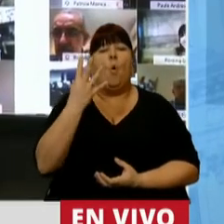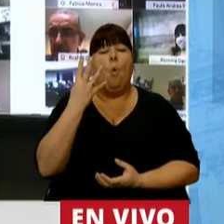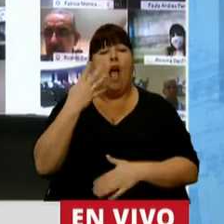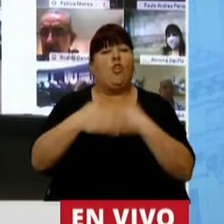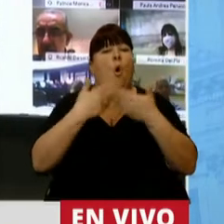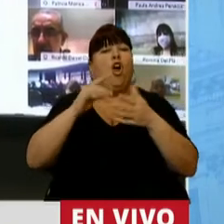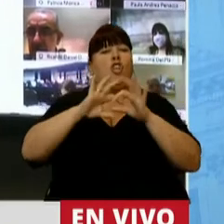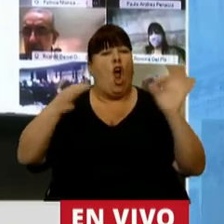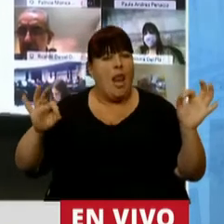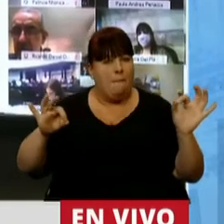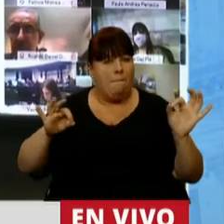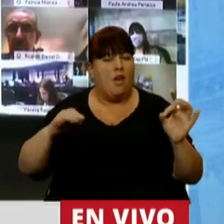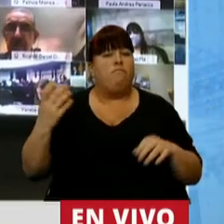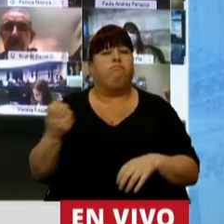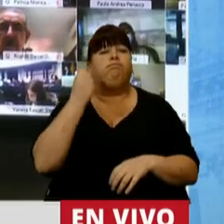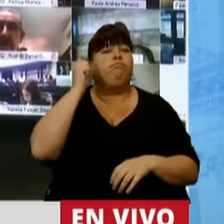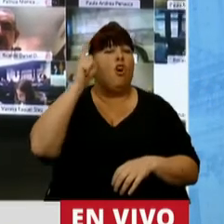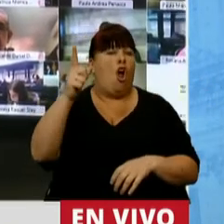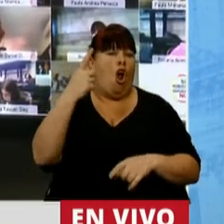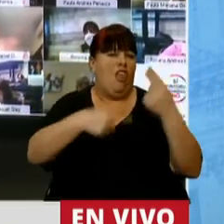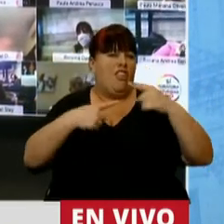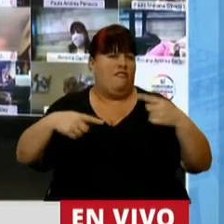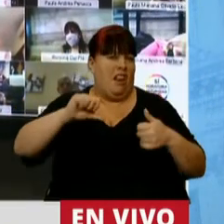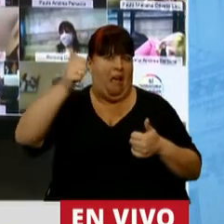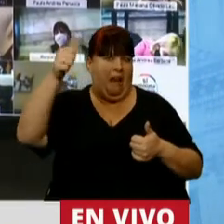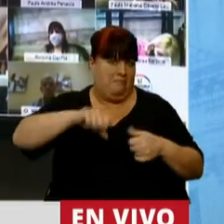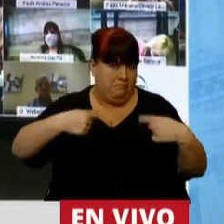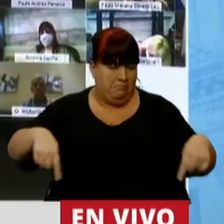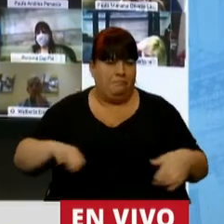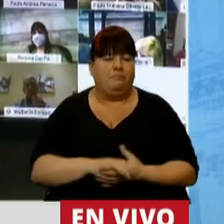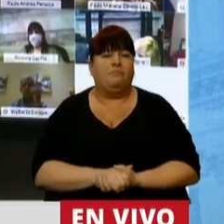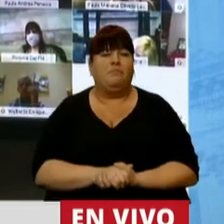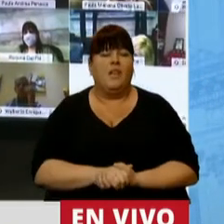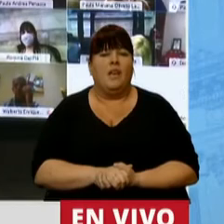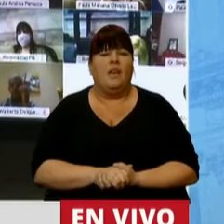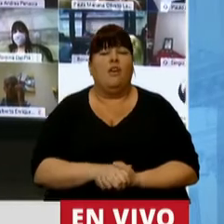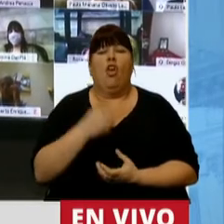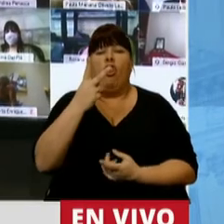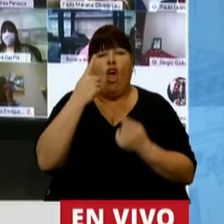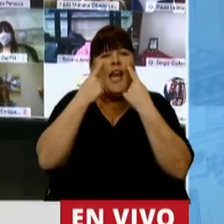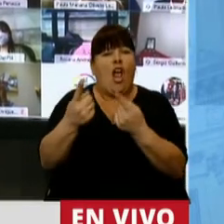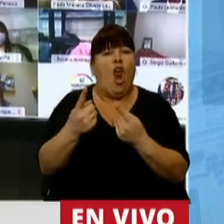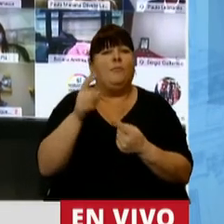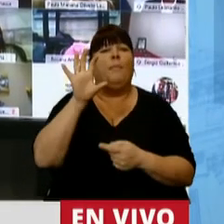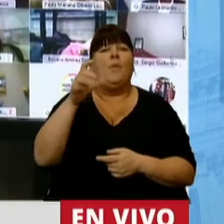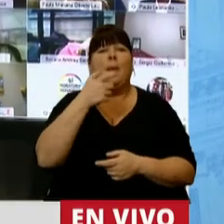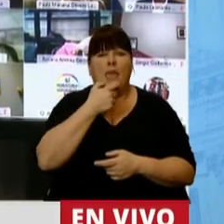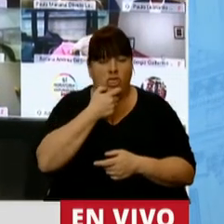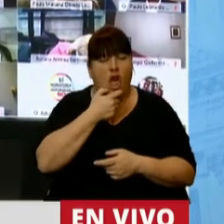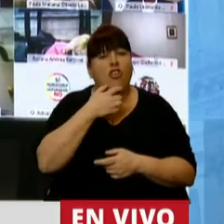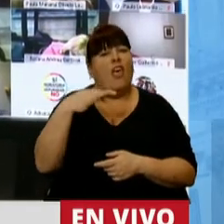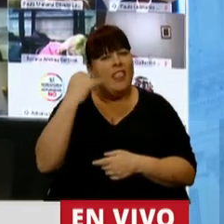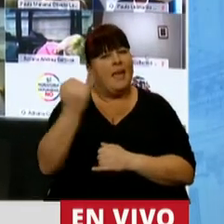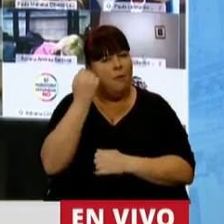Juegos Olímpicos obteniendo diferentes resultados. Y tuvo 2 reconocimientos en la provincia de Mendoza que